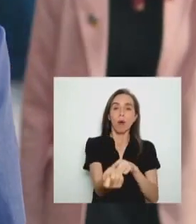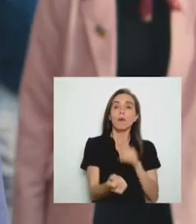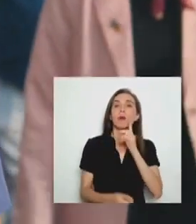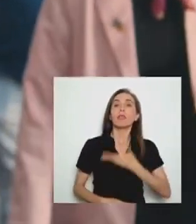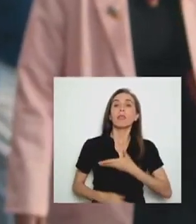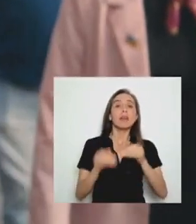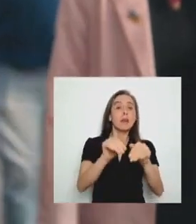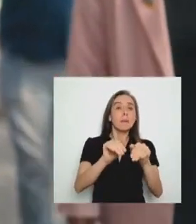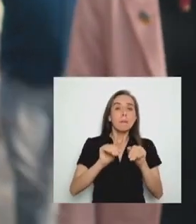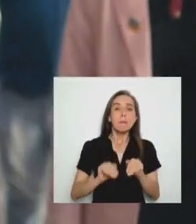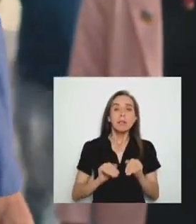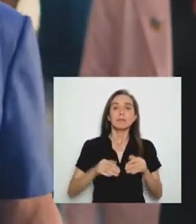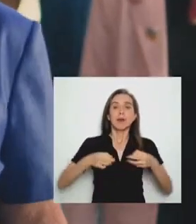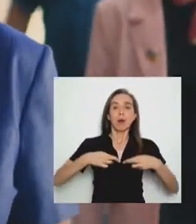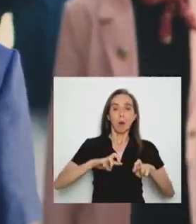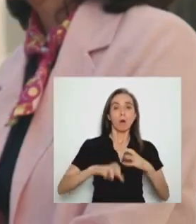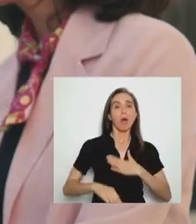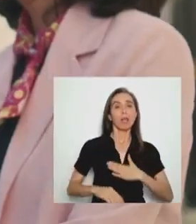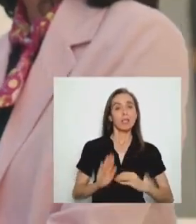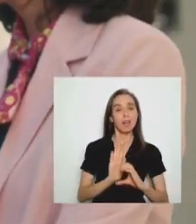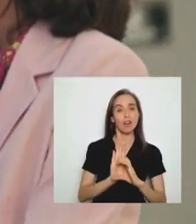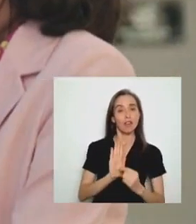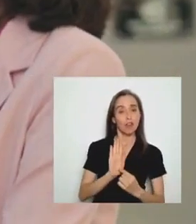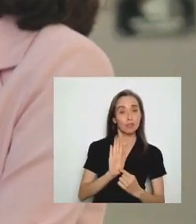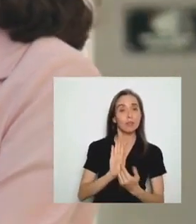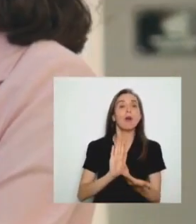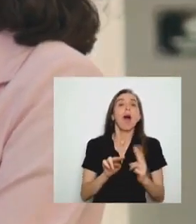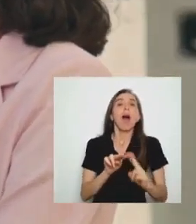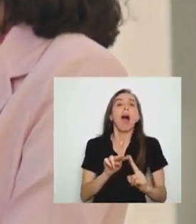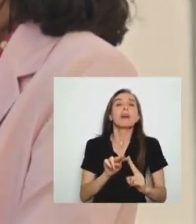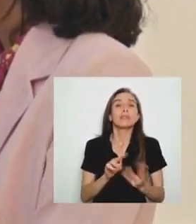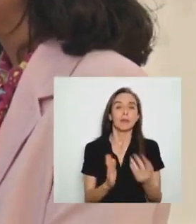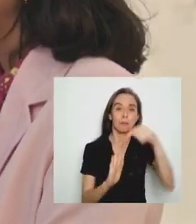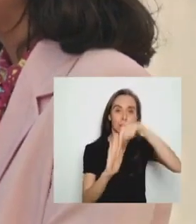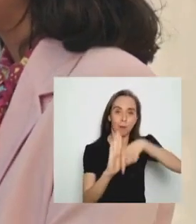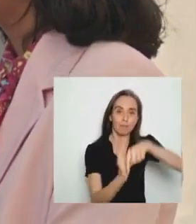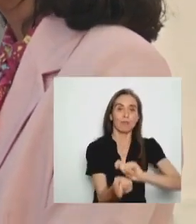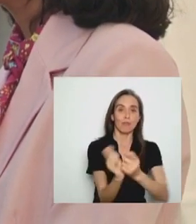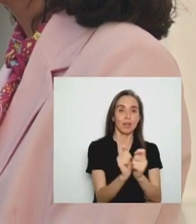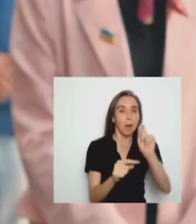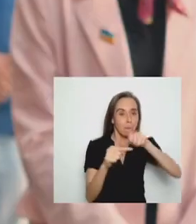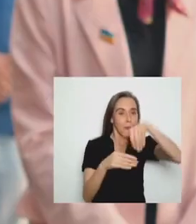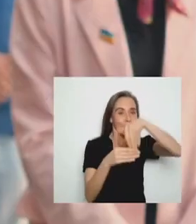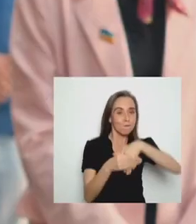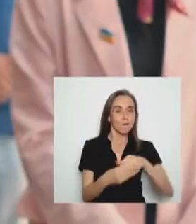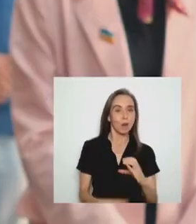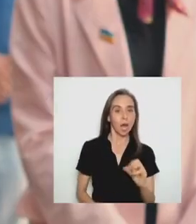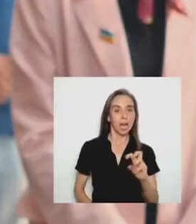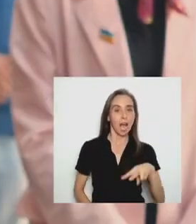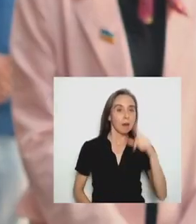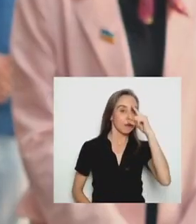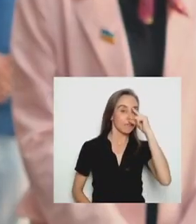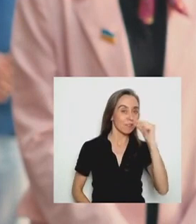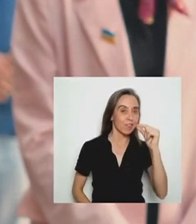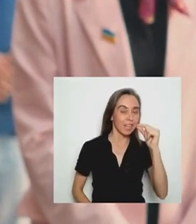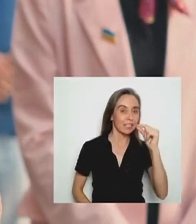las familias Tengamos las mismas oportunidades Quiero una constitución Para hacer profundas transformaciones Vota Carmen